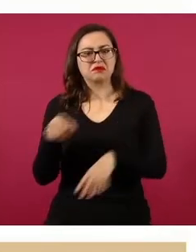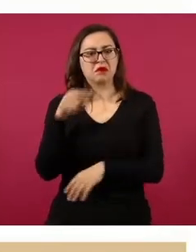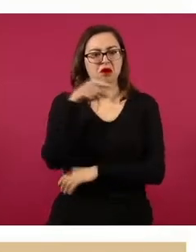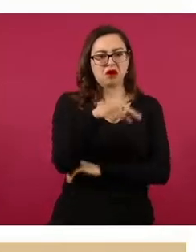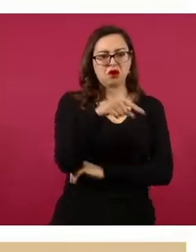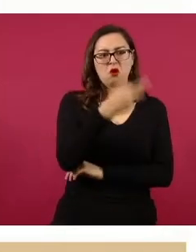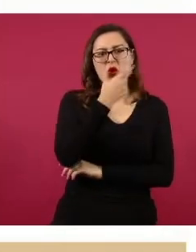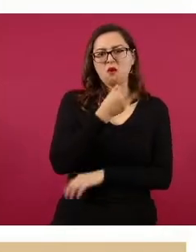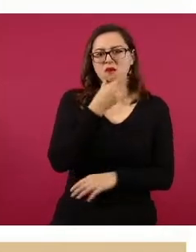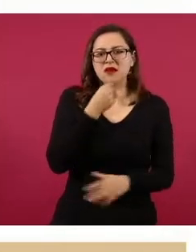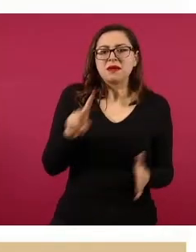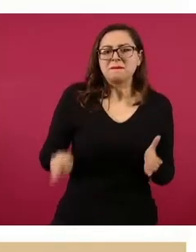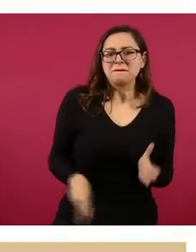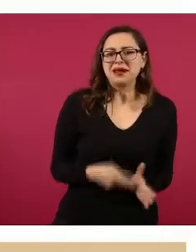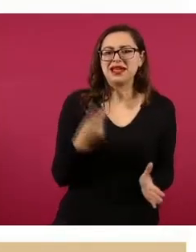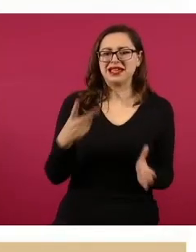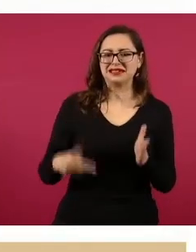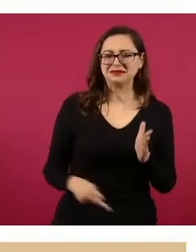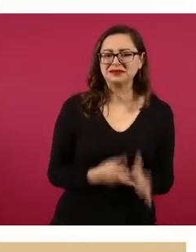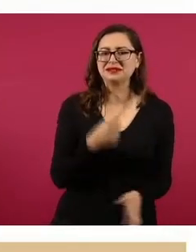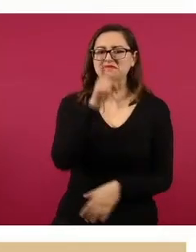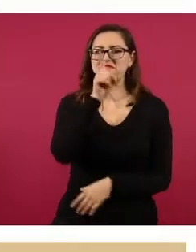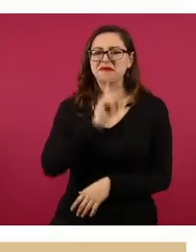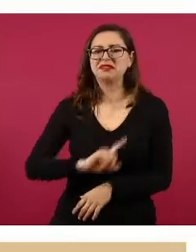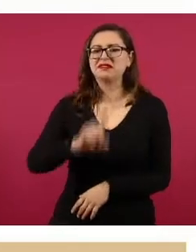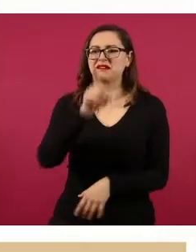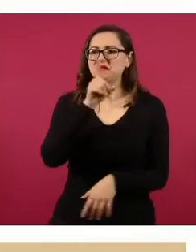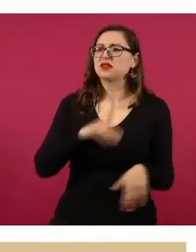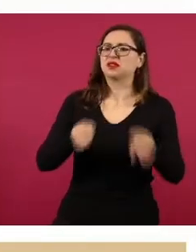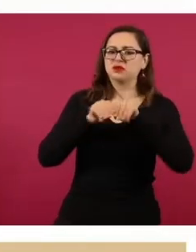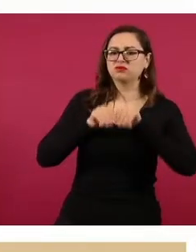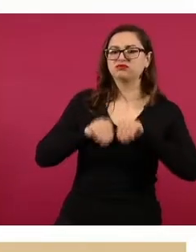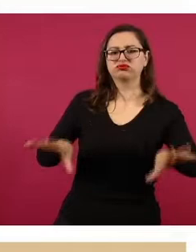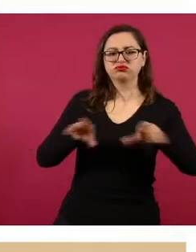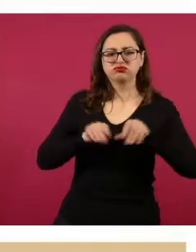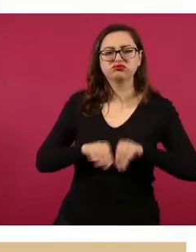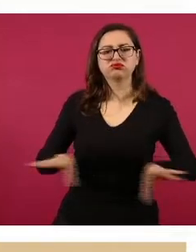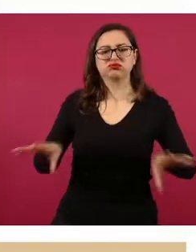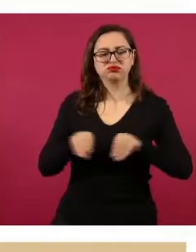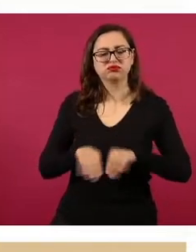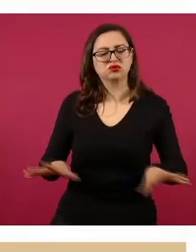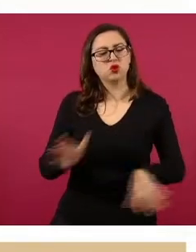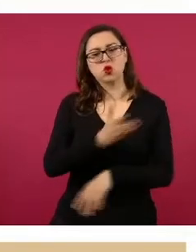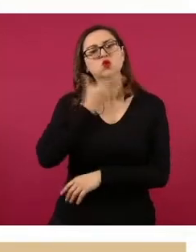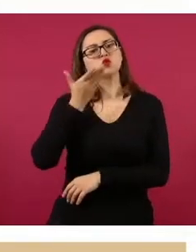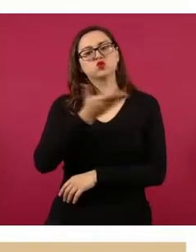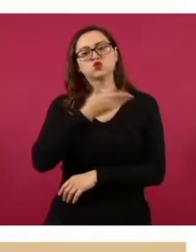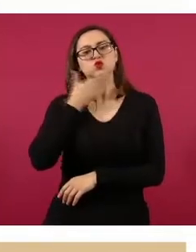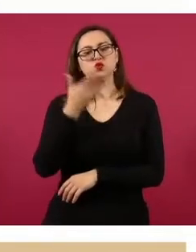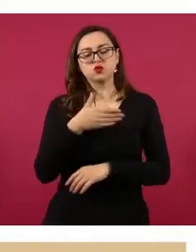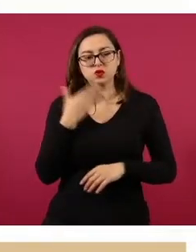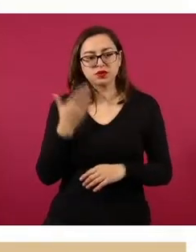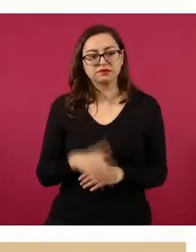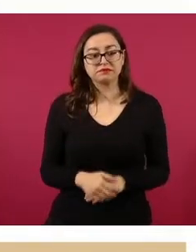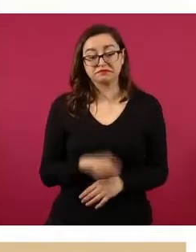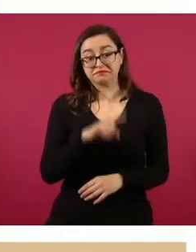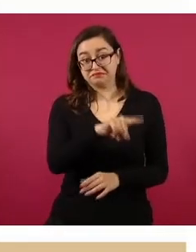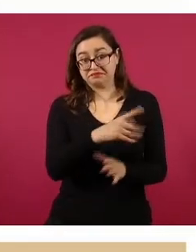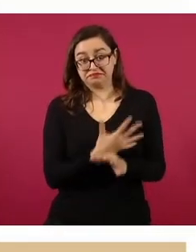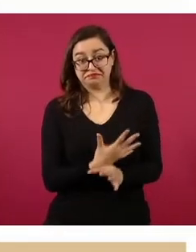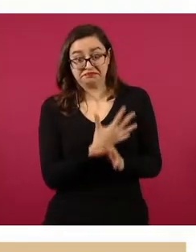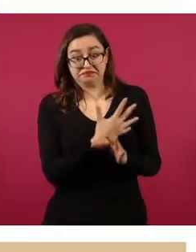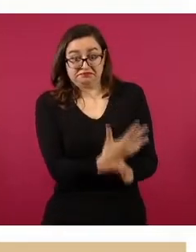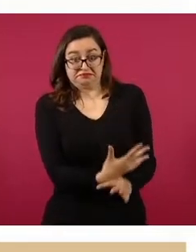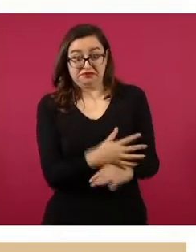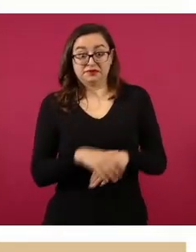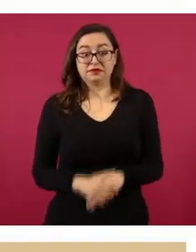mentiras y ataques en contra del gobierno del presidente Andrés Manuel López Obrador. Ese día publicó una supuesta agresión